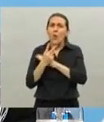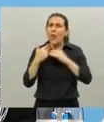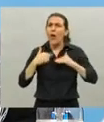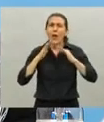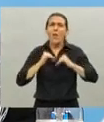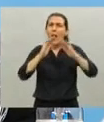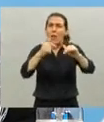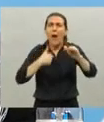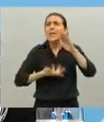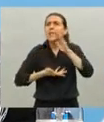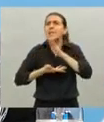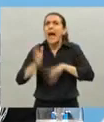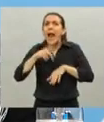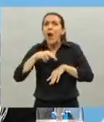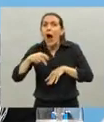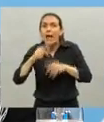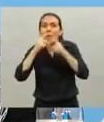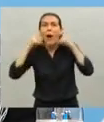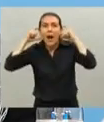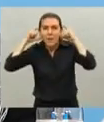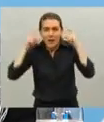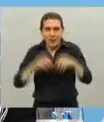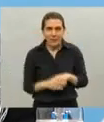salgo con un barbijo cuando salgo a la calle